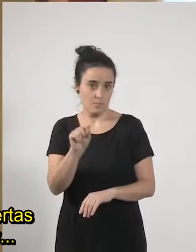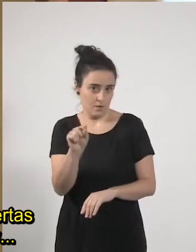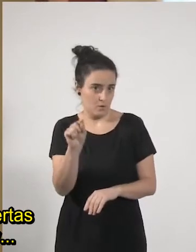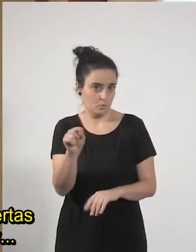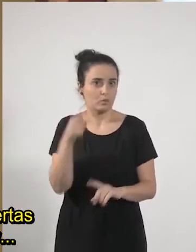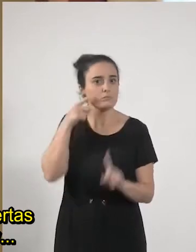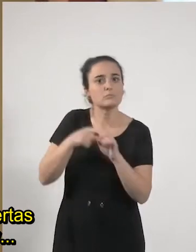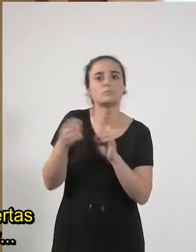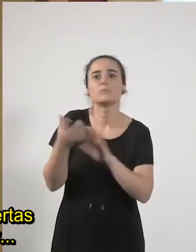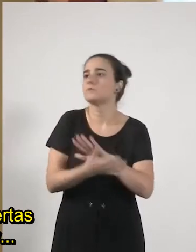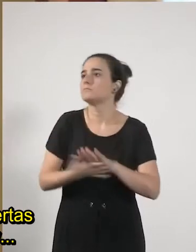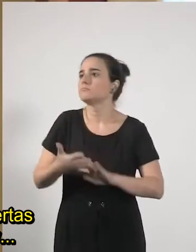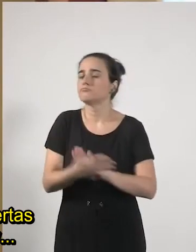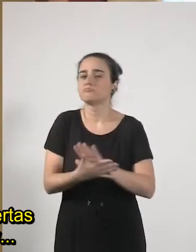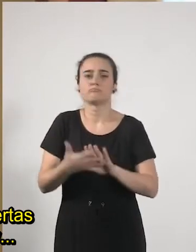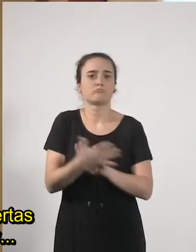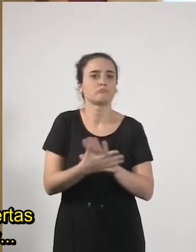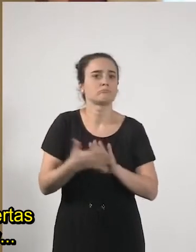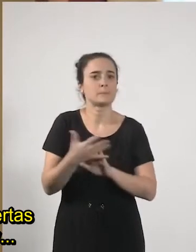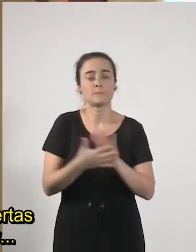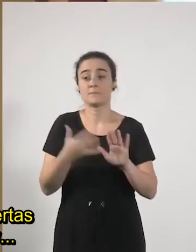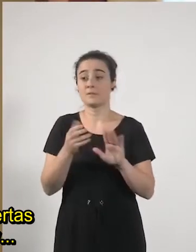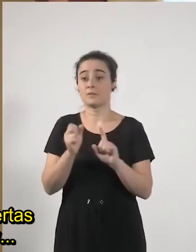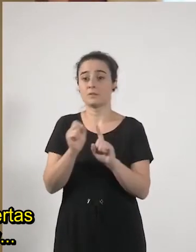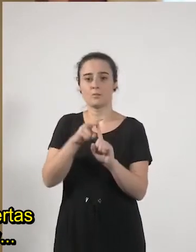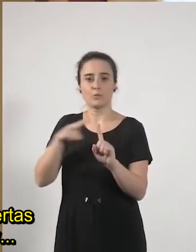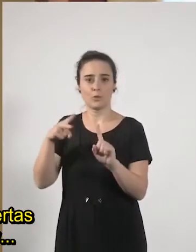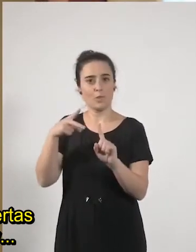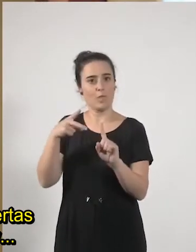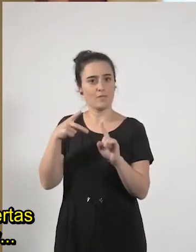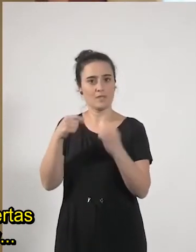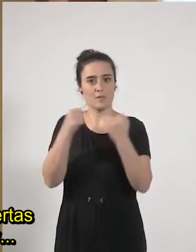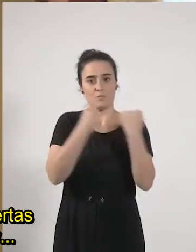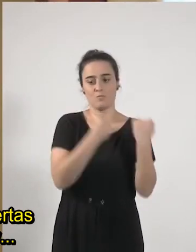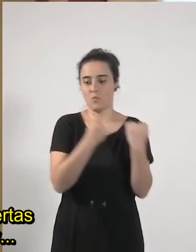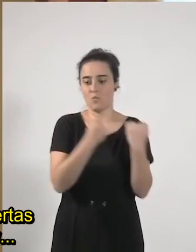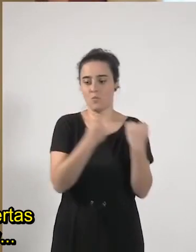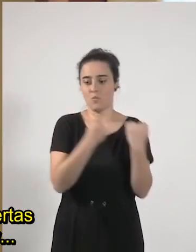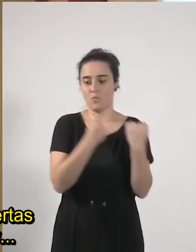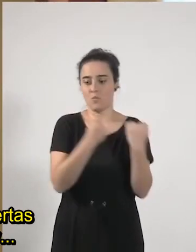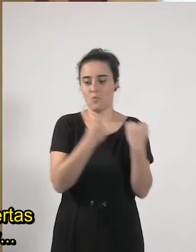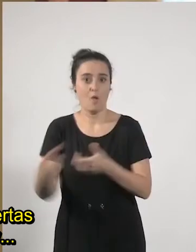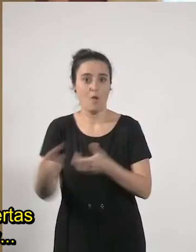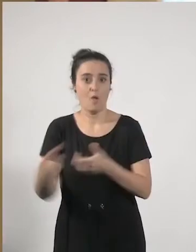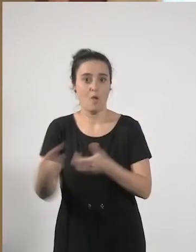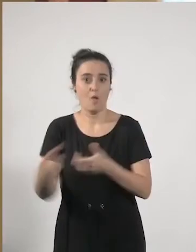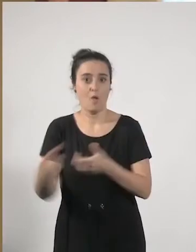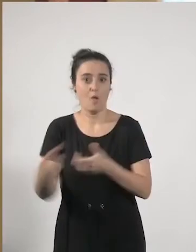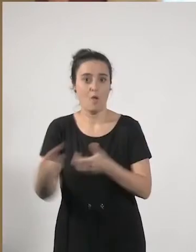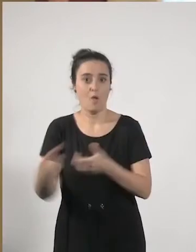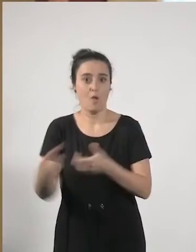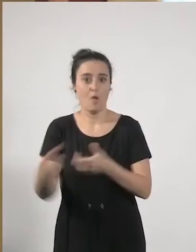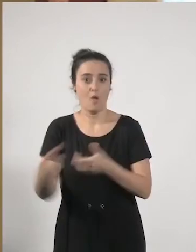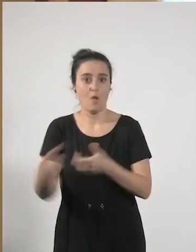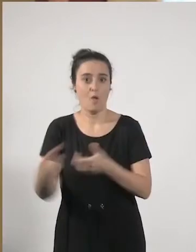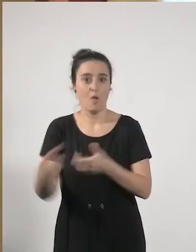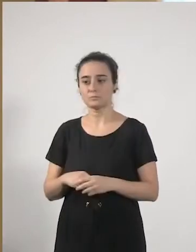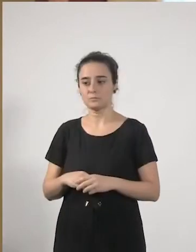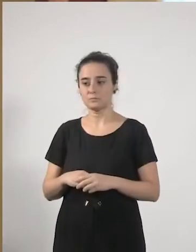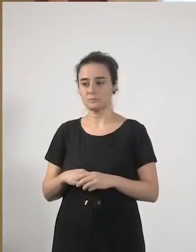conversar con las miradas expertas que se suman a esta mesa de hoy, que han un acuerdo